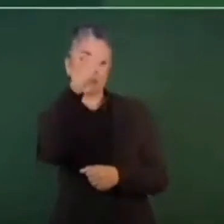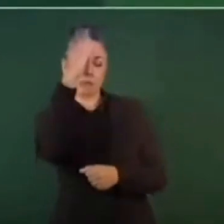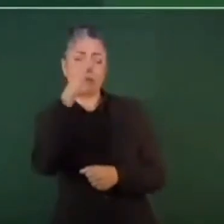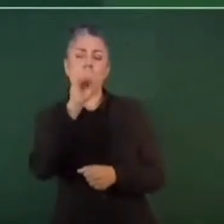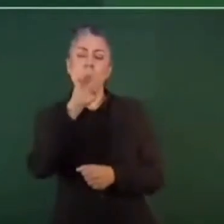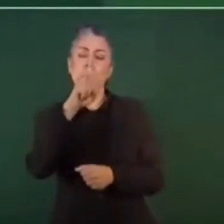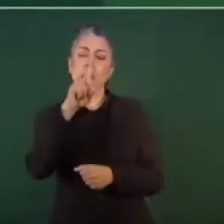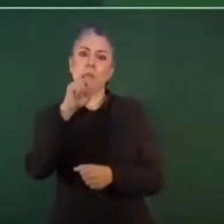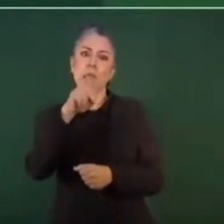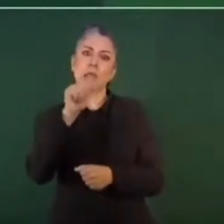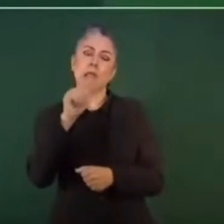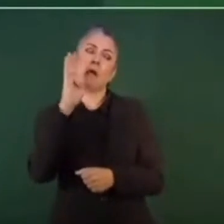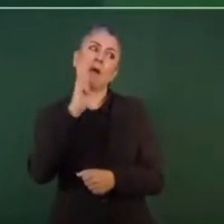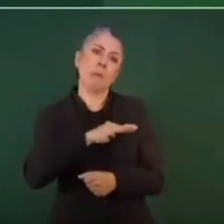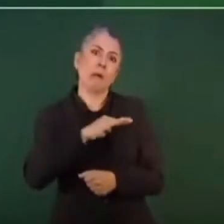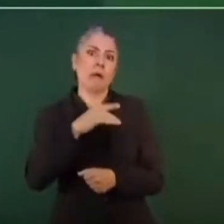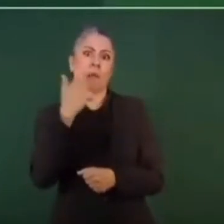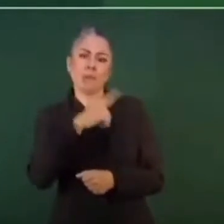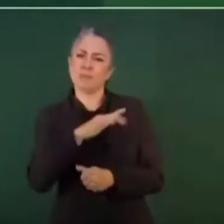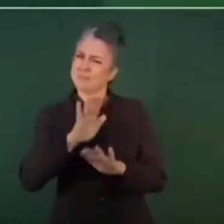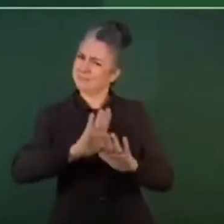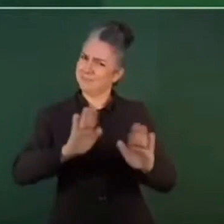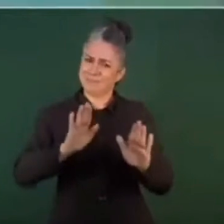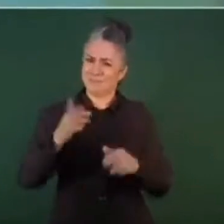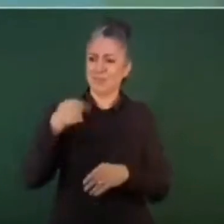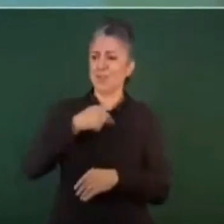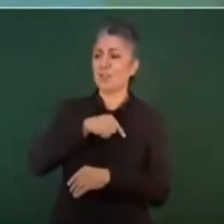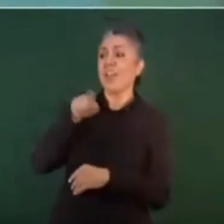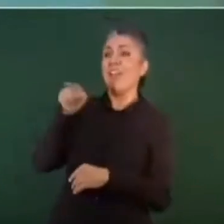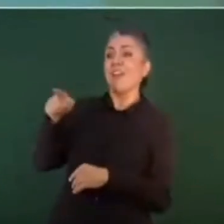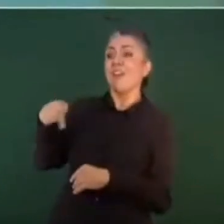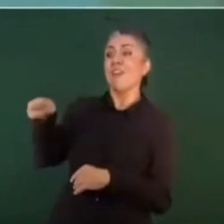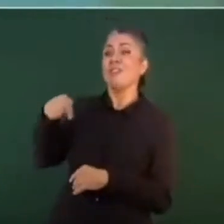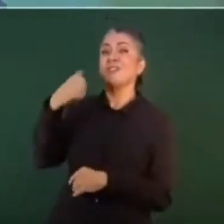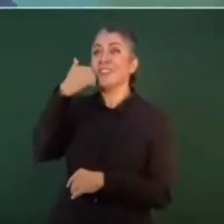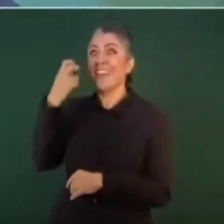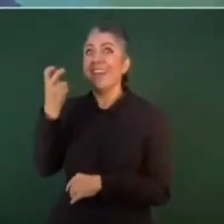que tengamos un ejército